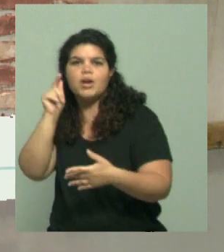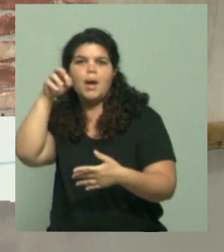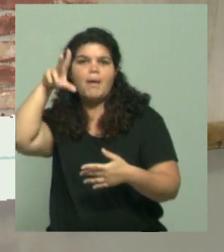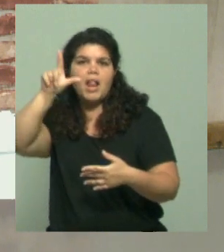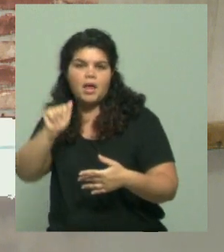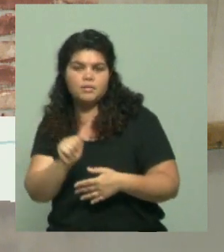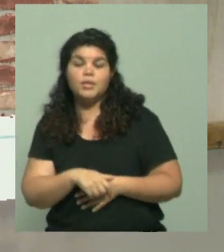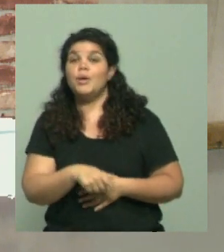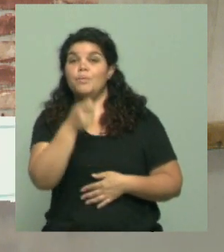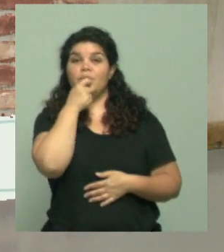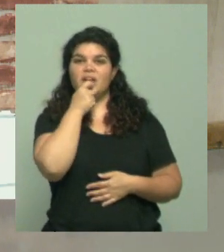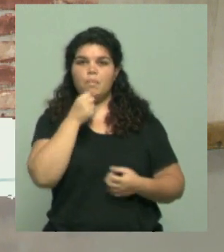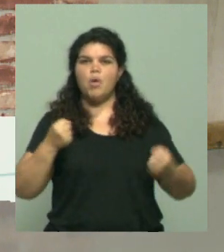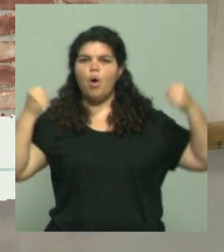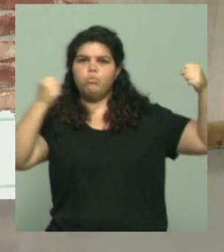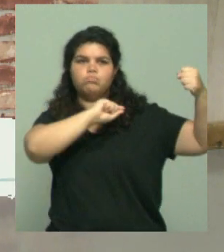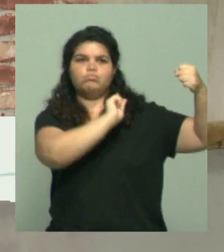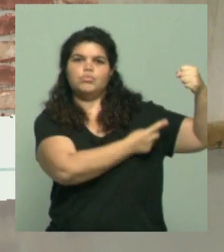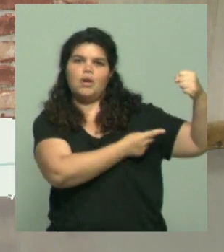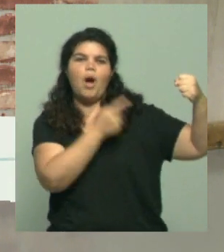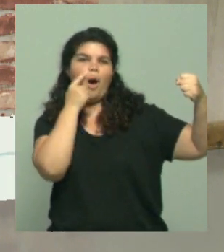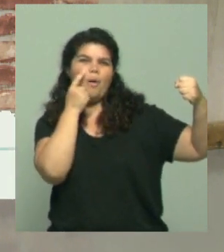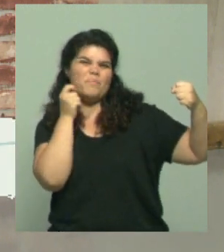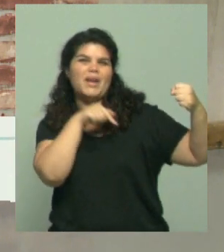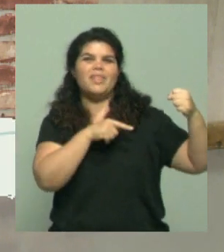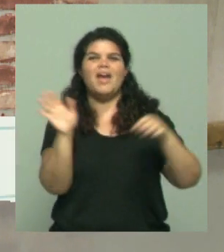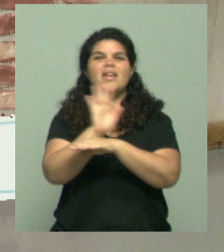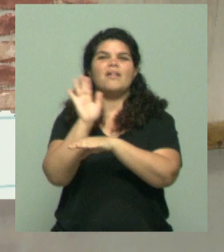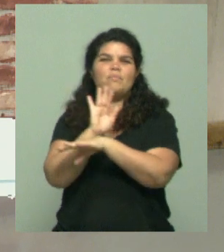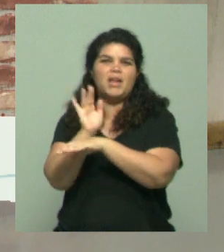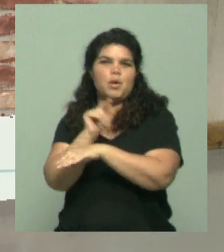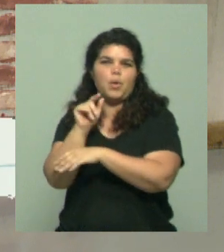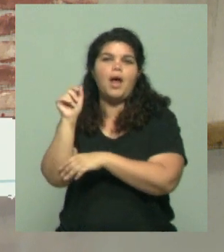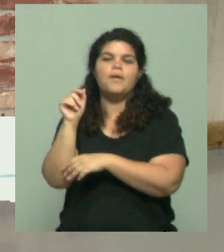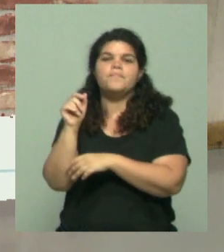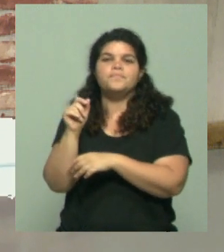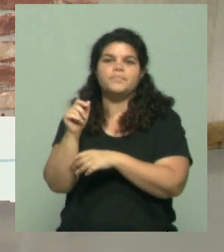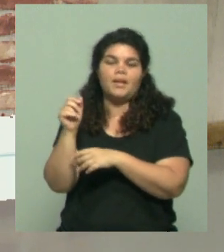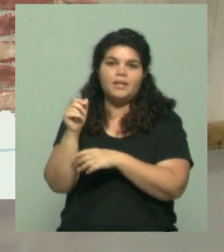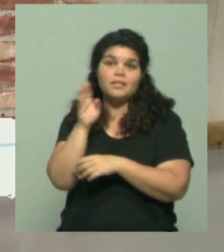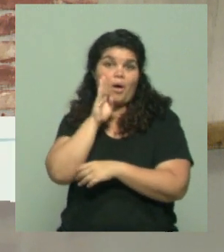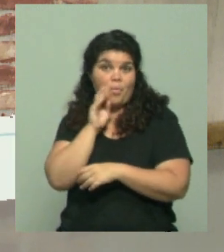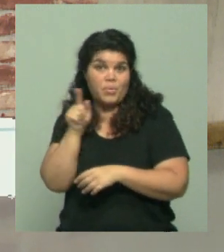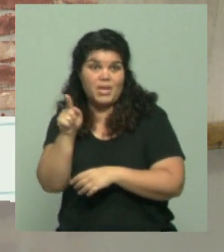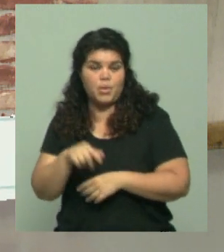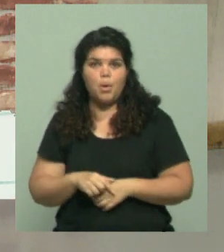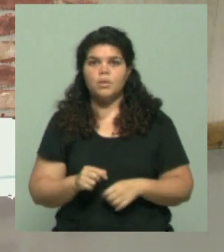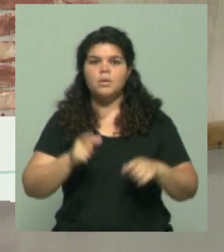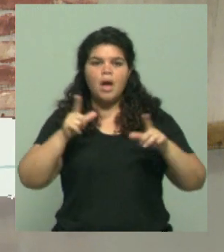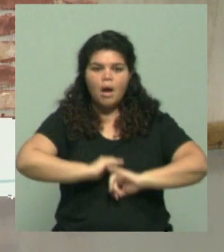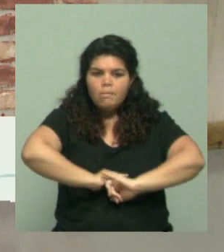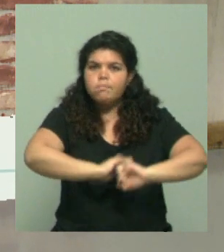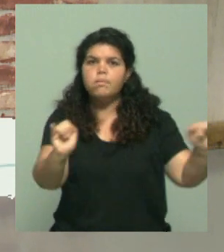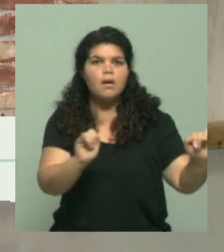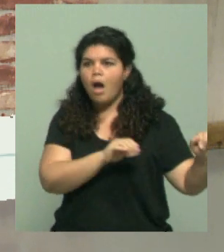gobernador de California por el Partido Republicano y que él dijo que es, por sobre todo estadounidense, antes que republicano, y dijo abiertamente que va a